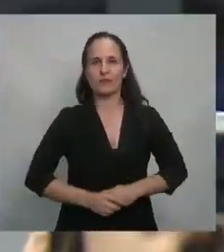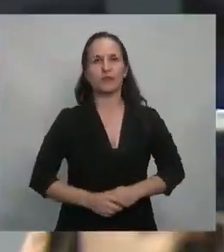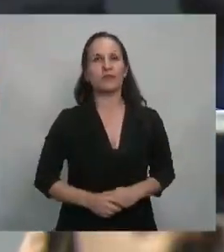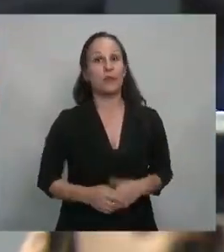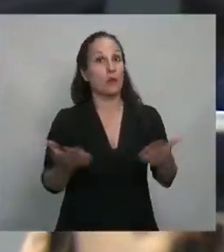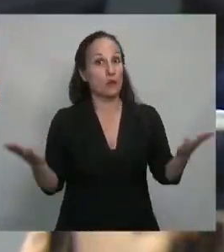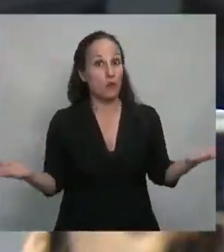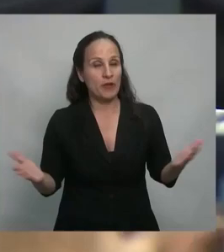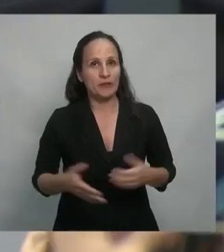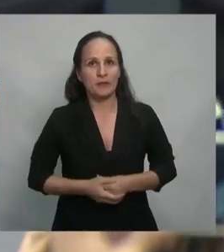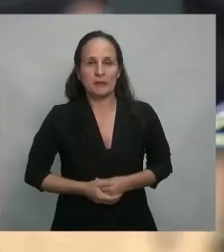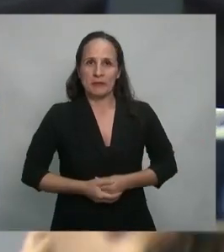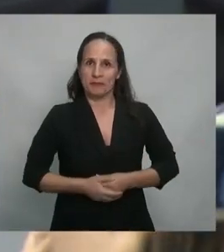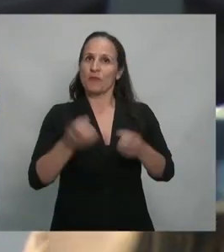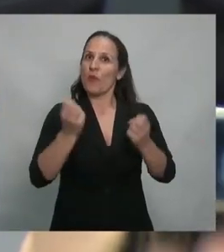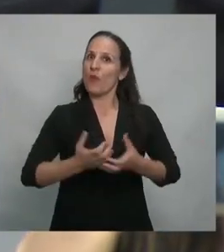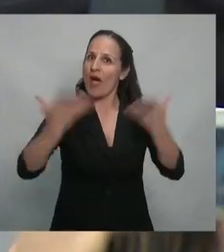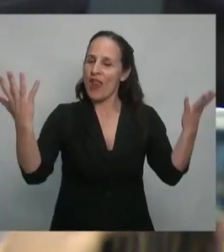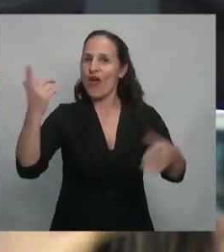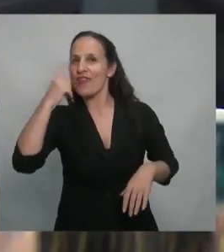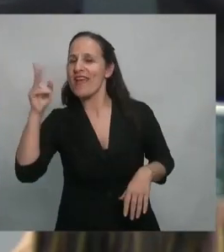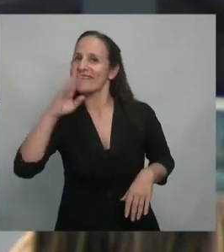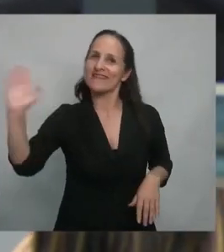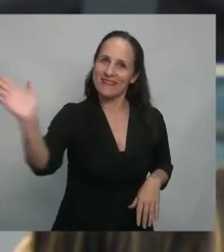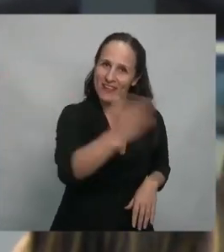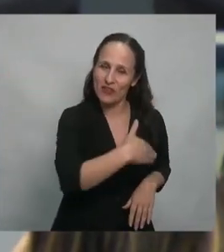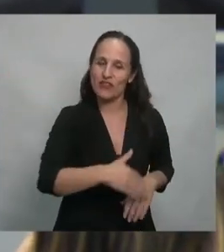Bueno, muy buenos días a todos y a todas.